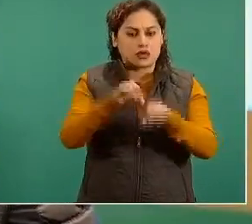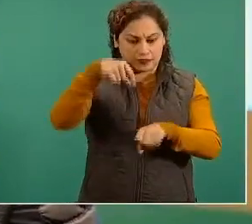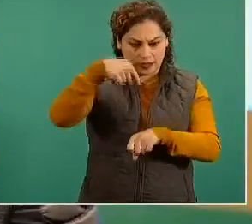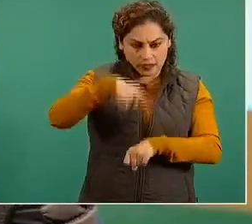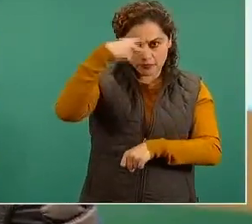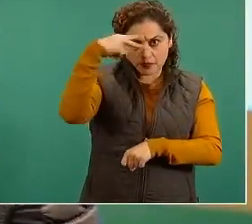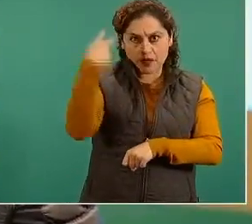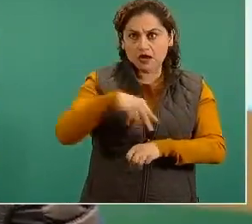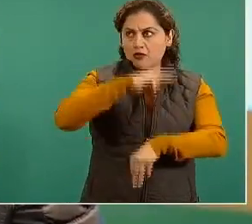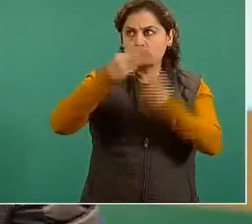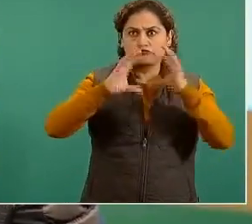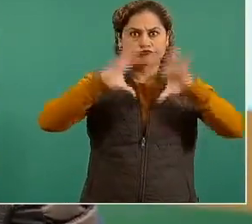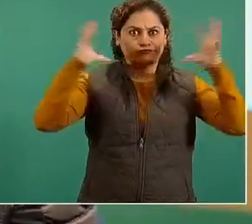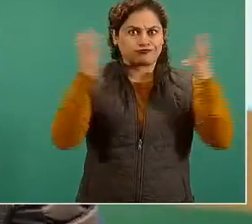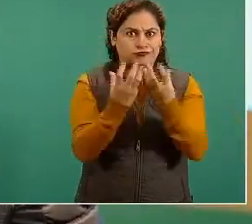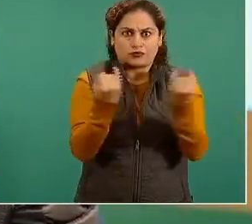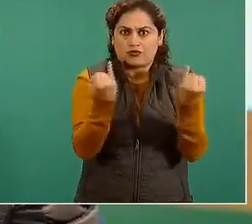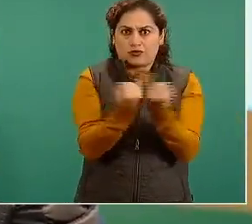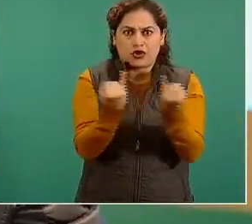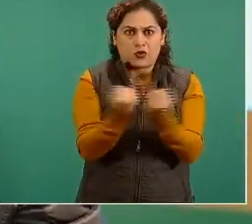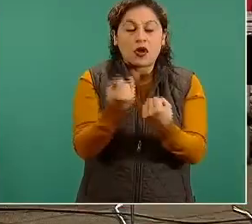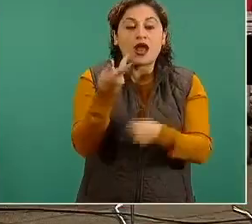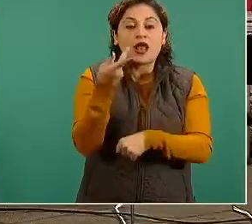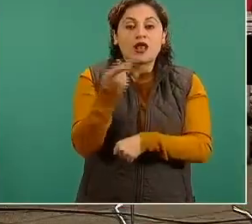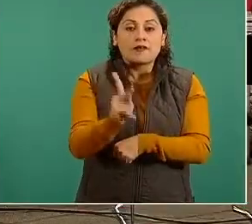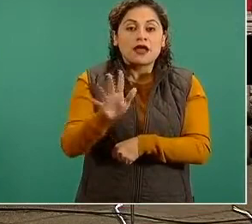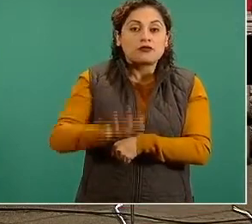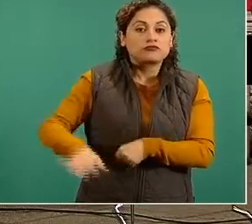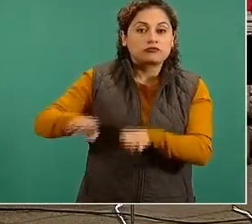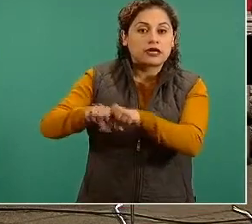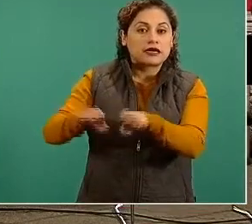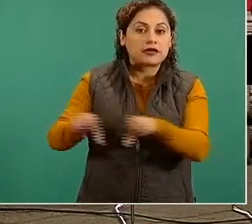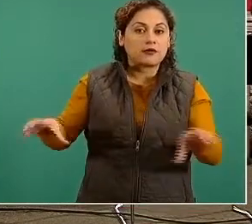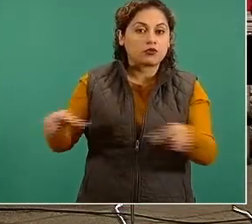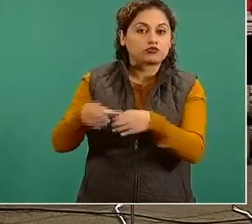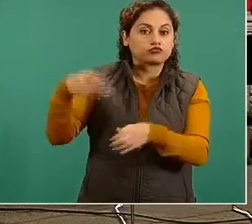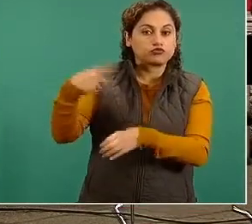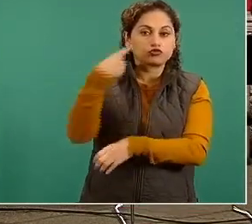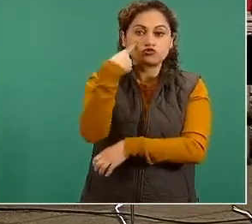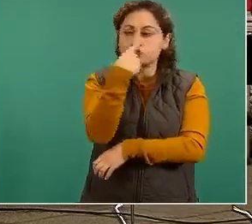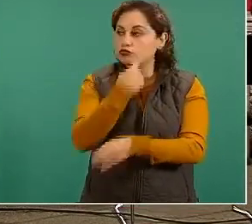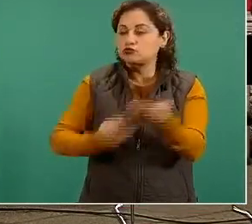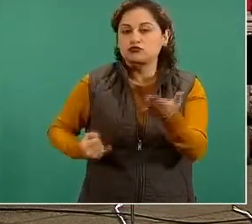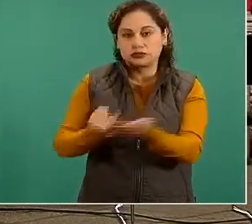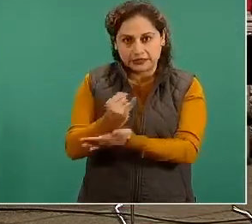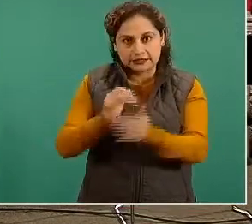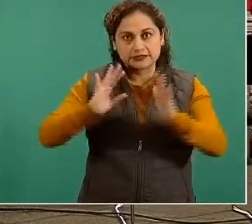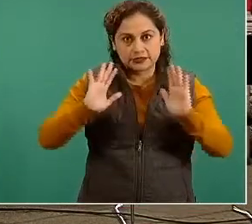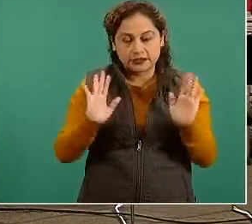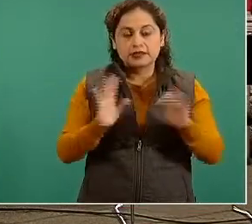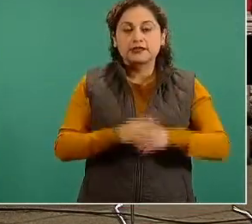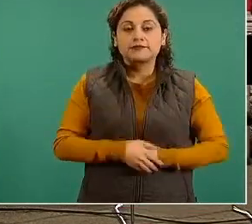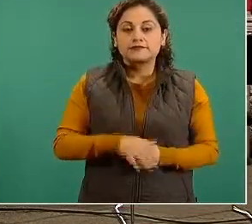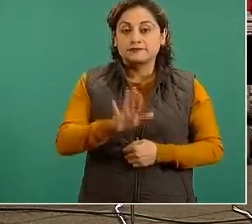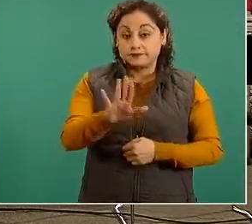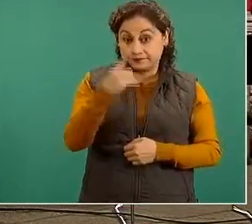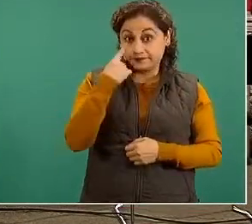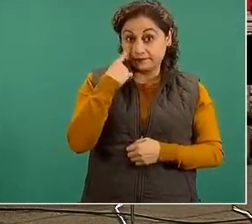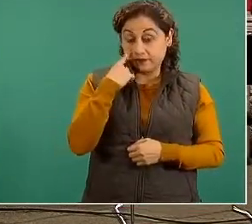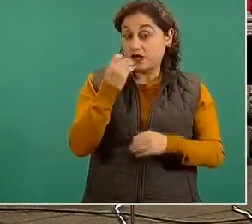pues se tendría que priorizar así. Ahora, algo que también es importante y hay que tomarlo en cuenta es que